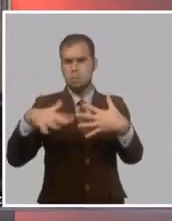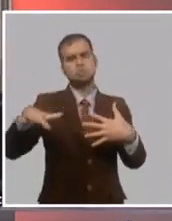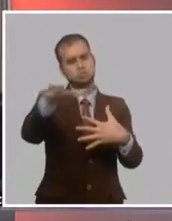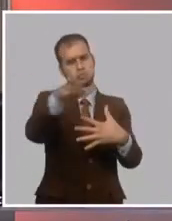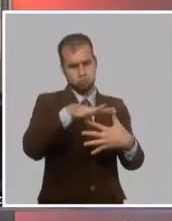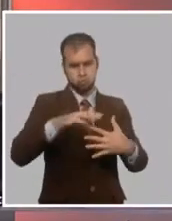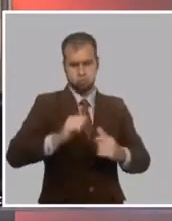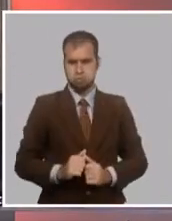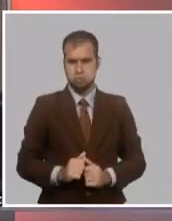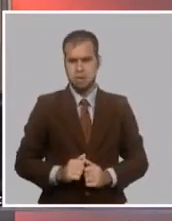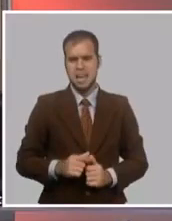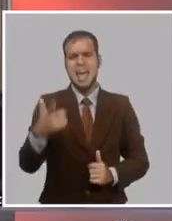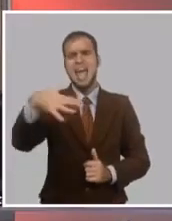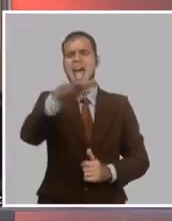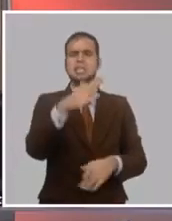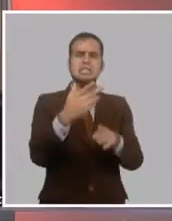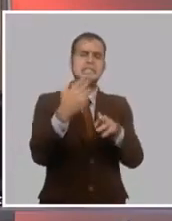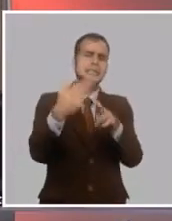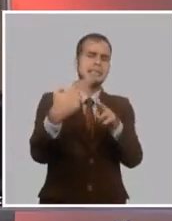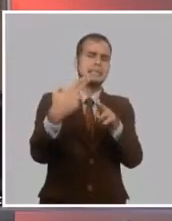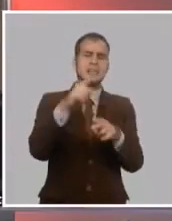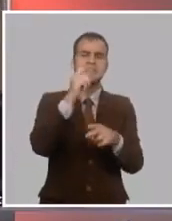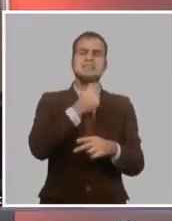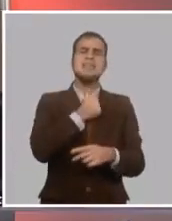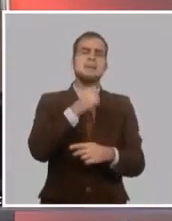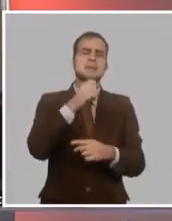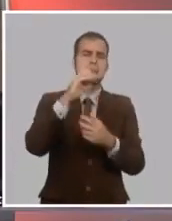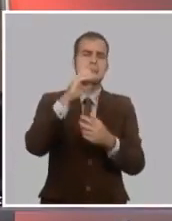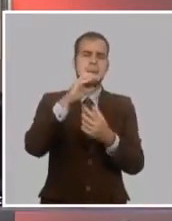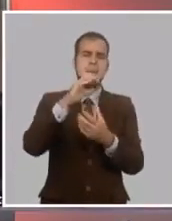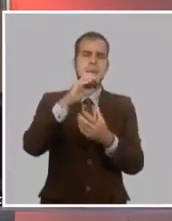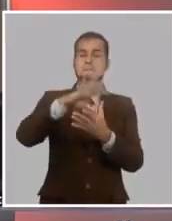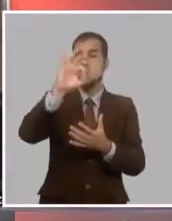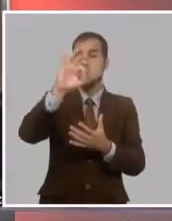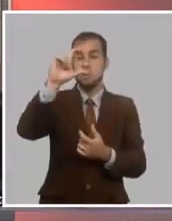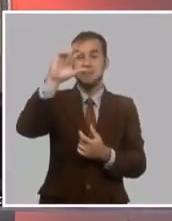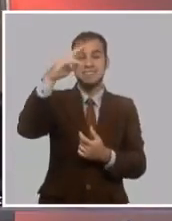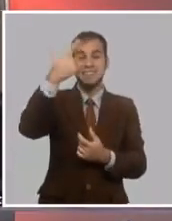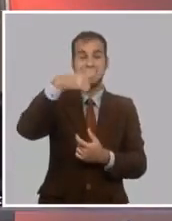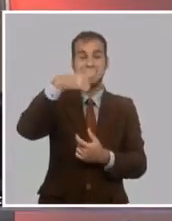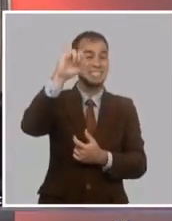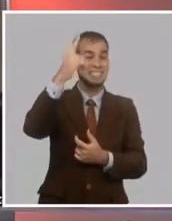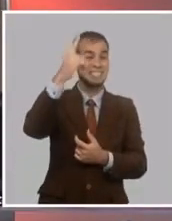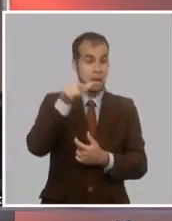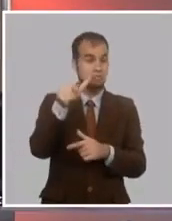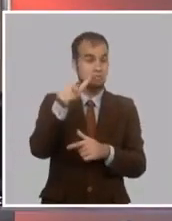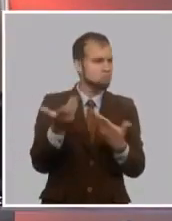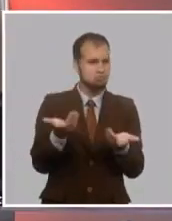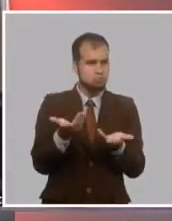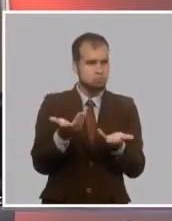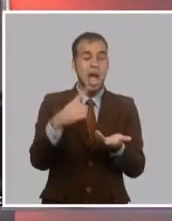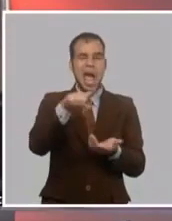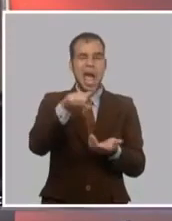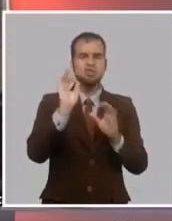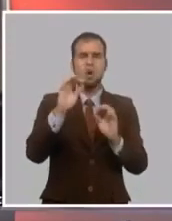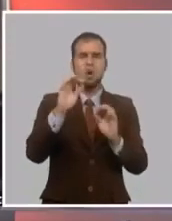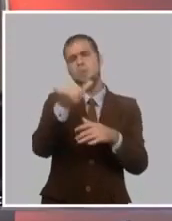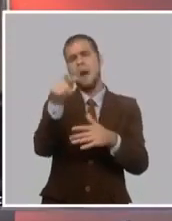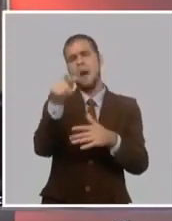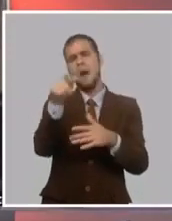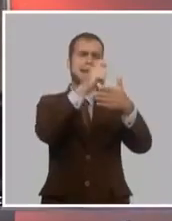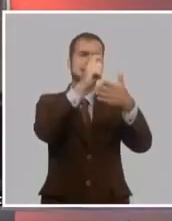pero no la democracia electoral de los Estados Unidos o de la Francia republicana o de las repúblicas latinoamericanas,